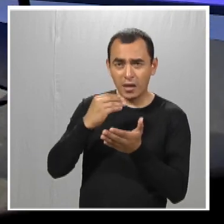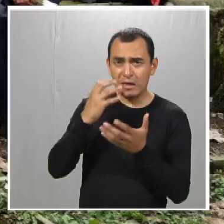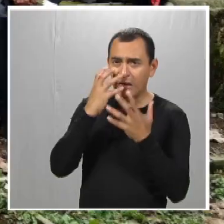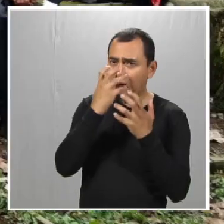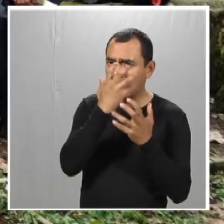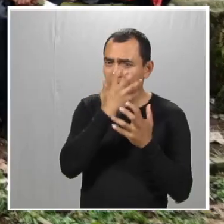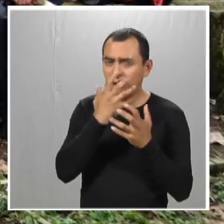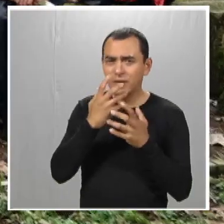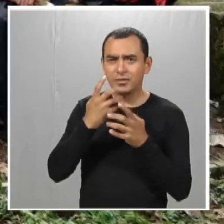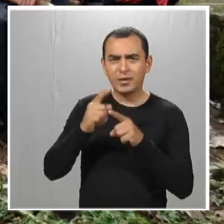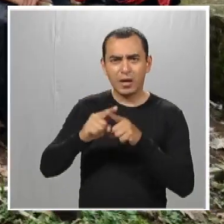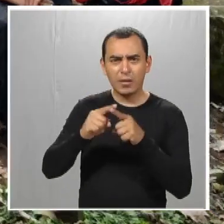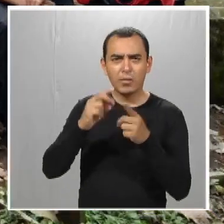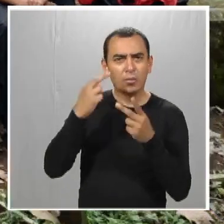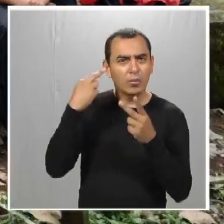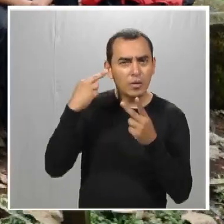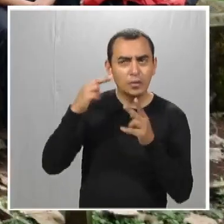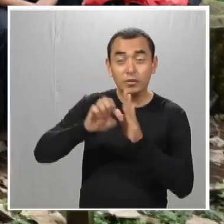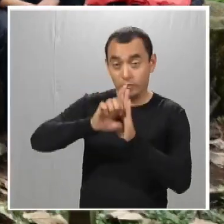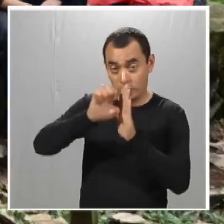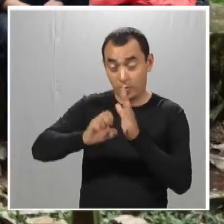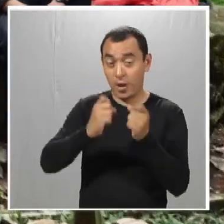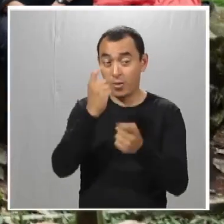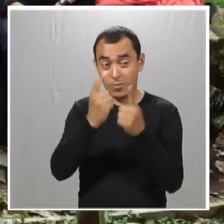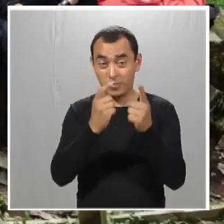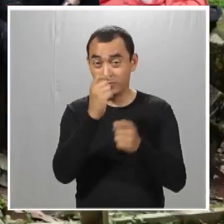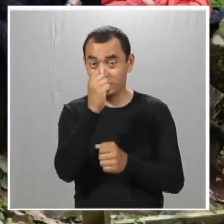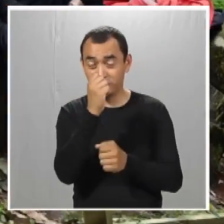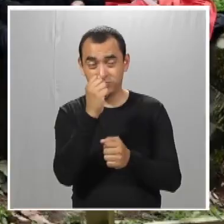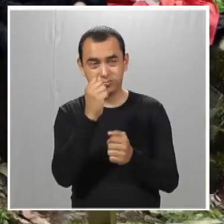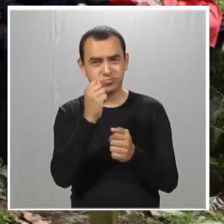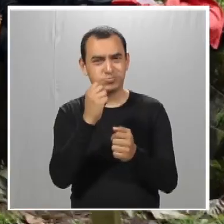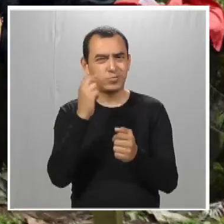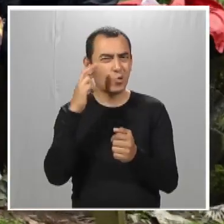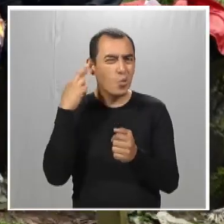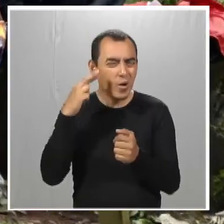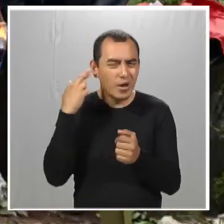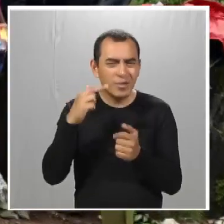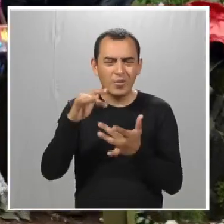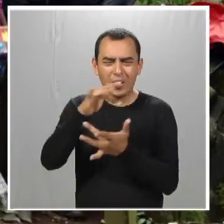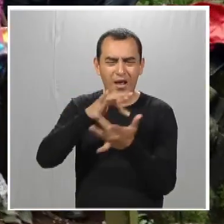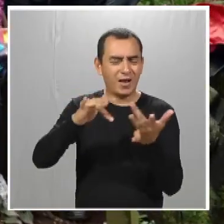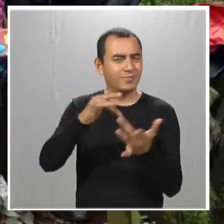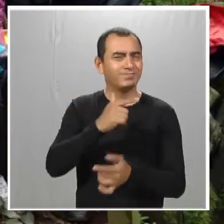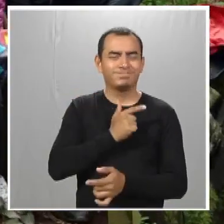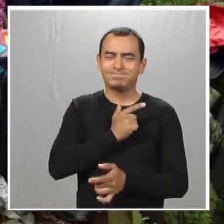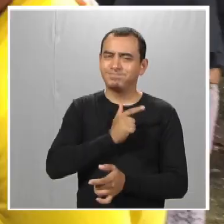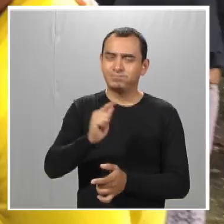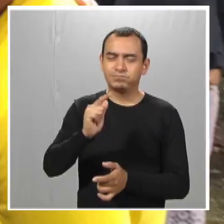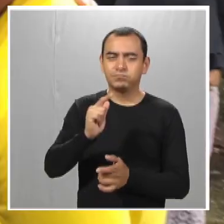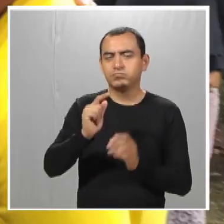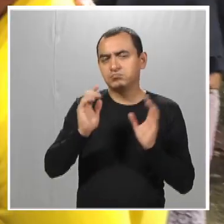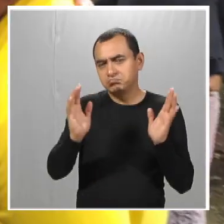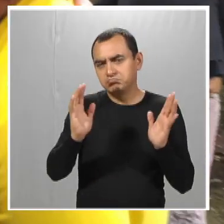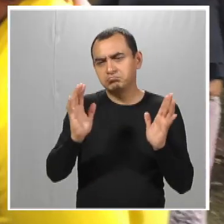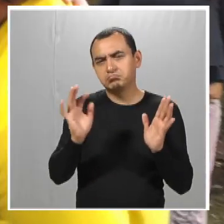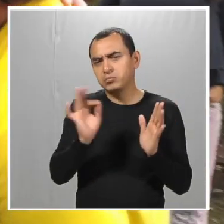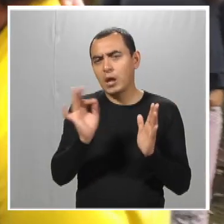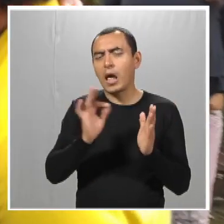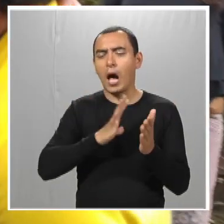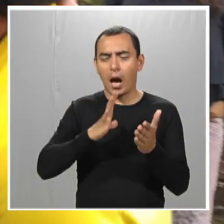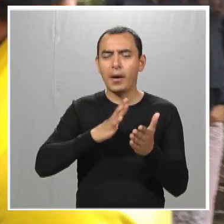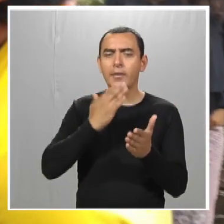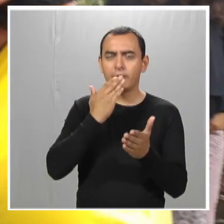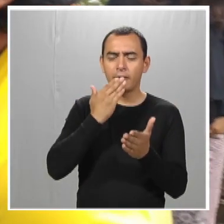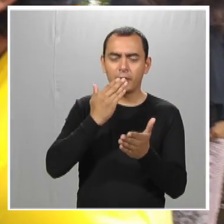en cuanto a comida, ruidos, por ejemplo, hay chicos que el ruido, ir al antro, no les es tan padre y tenerlo